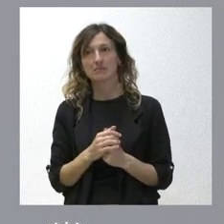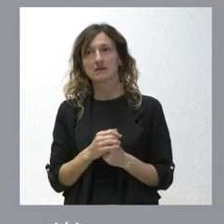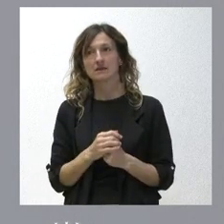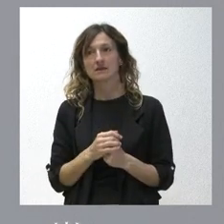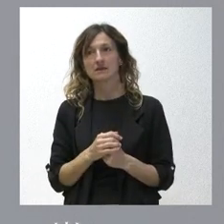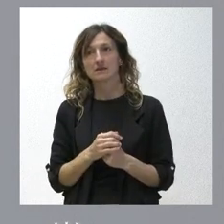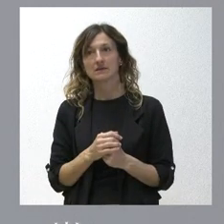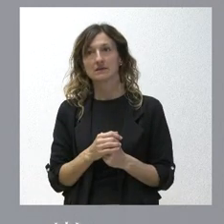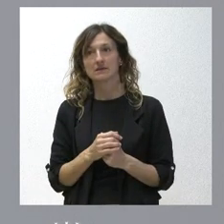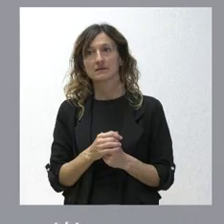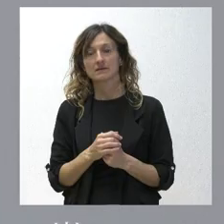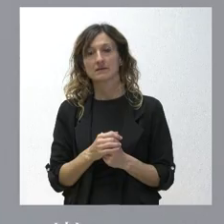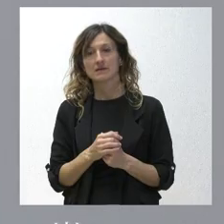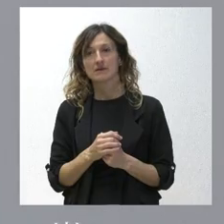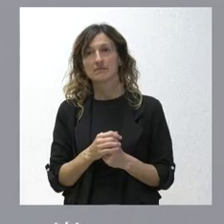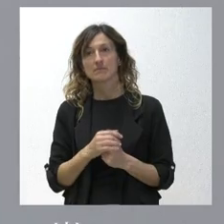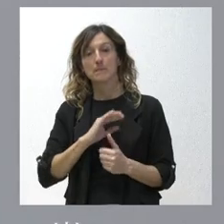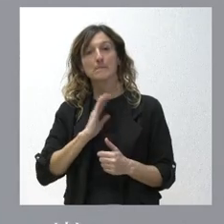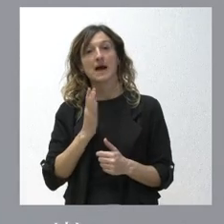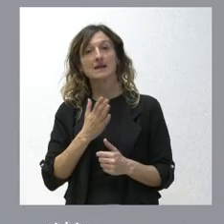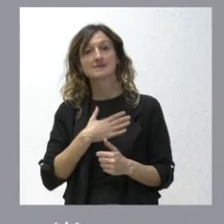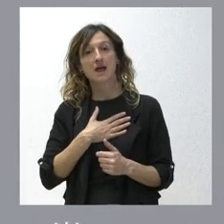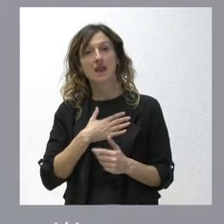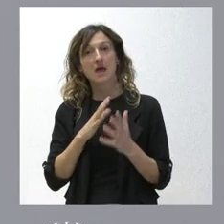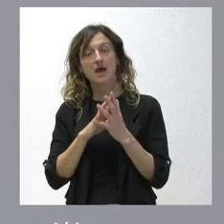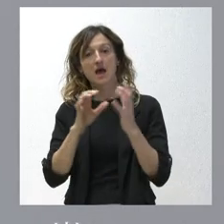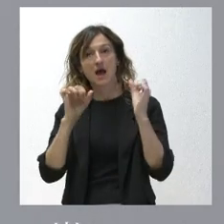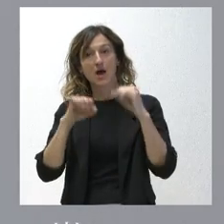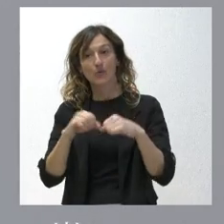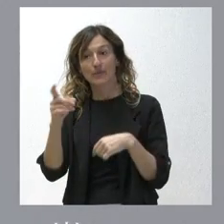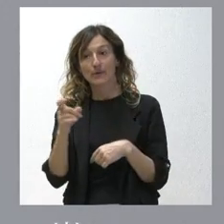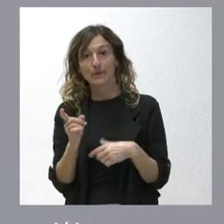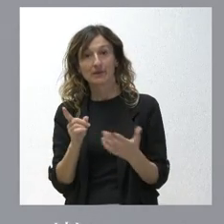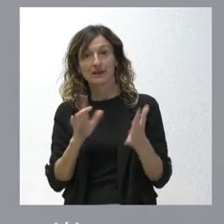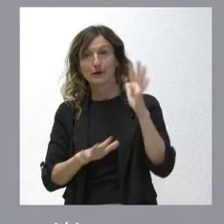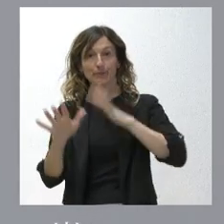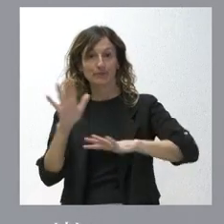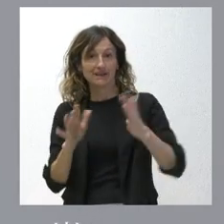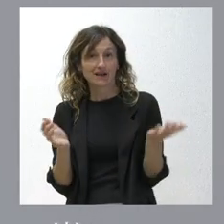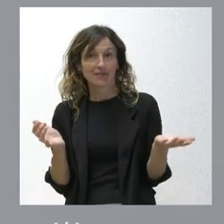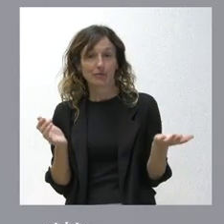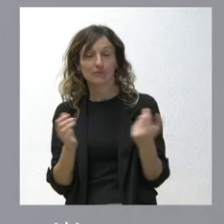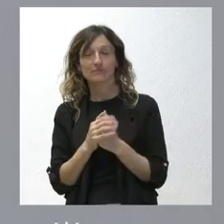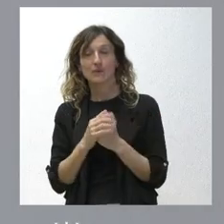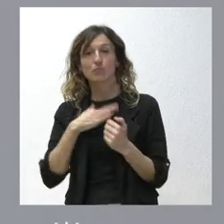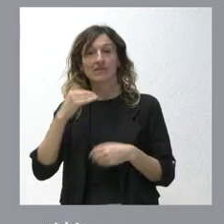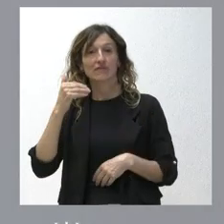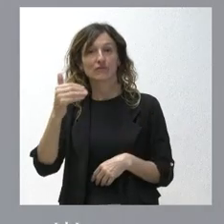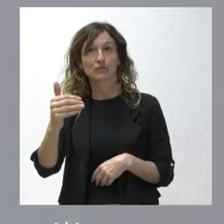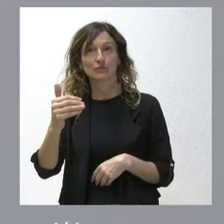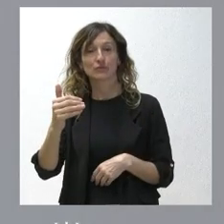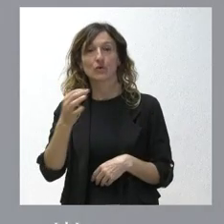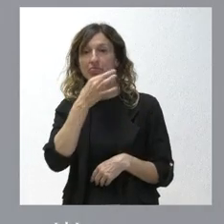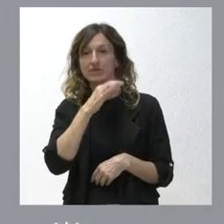la capacidad de acuerdo mañana en concreto con alguien que no viene a una reunión es complicada lo puede ser más adelante y por tanto no vamos a